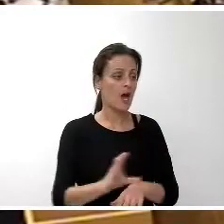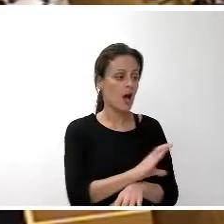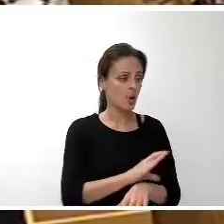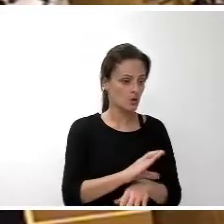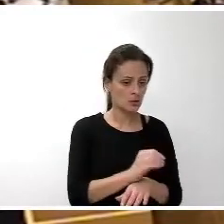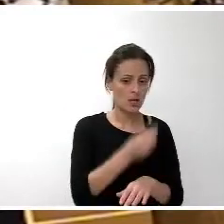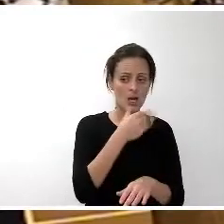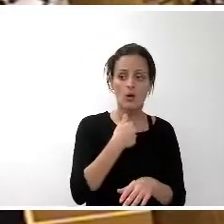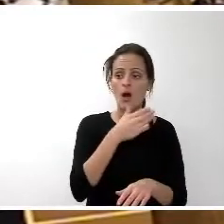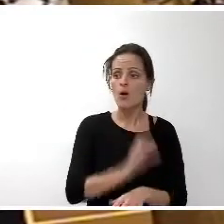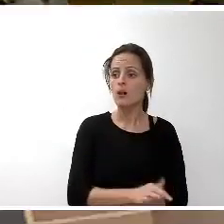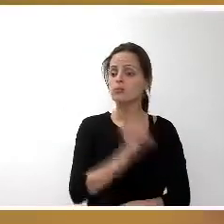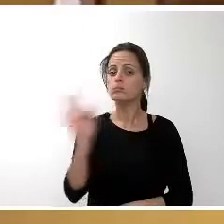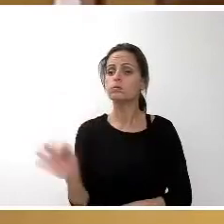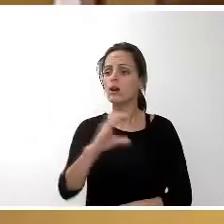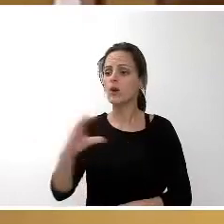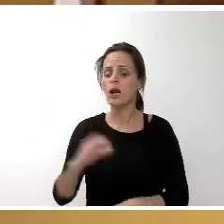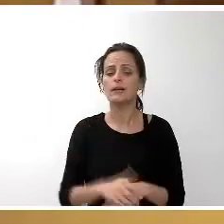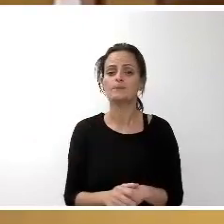el Grupo de Coalición Canaria. ¿Se aporta a vos?